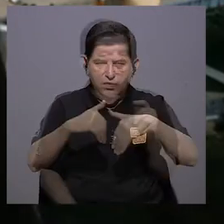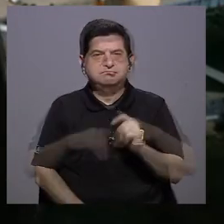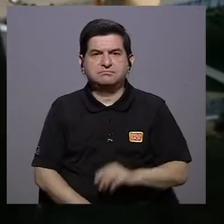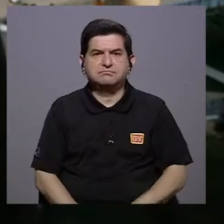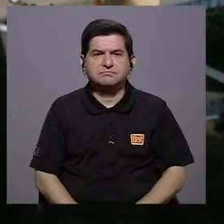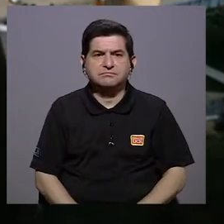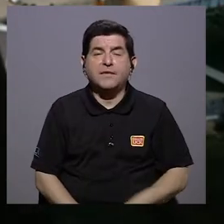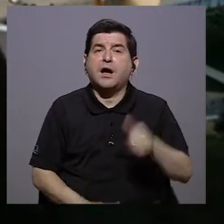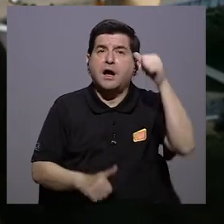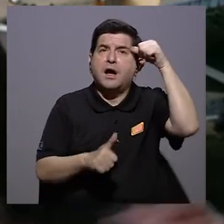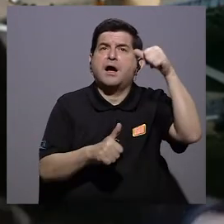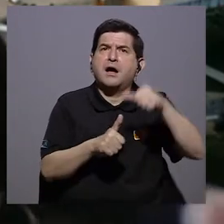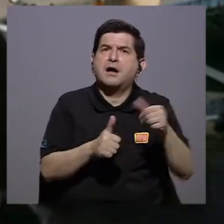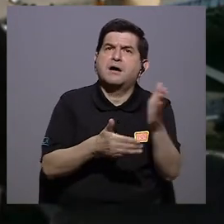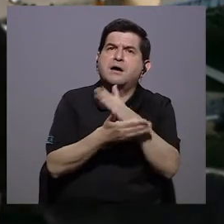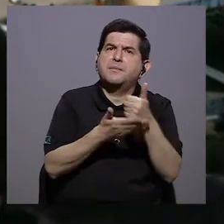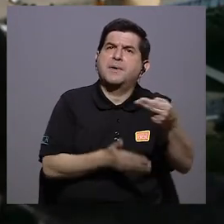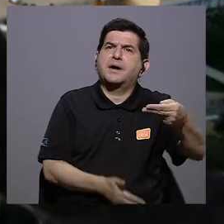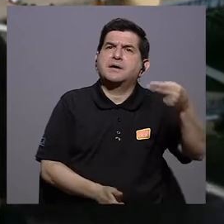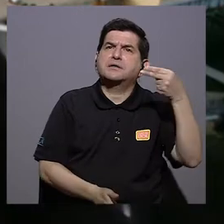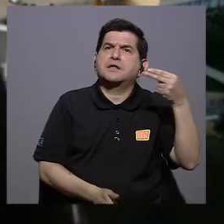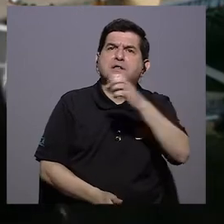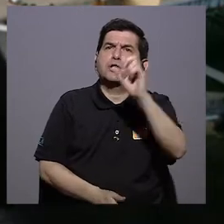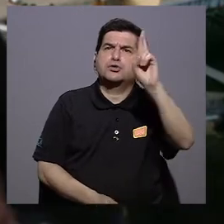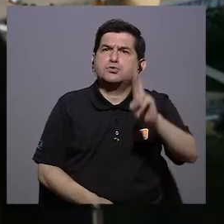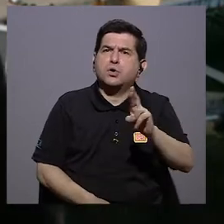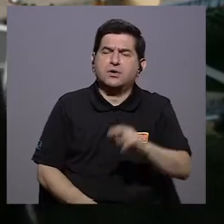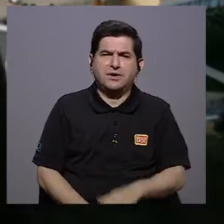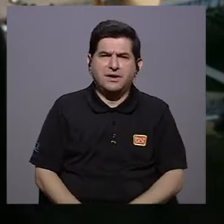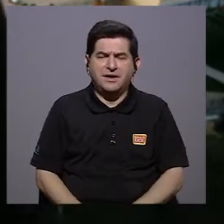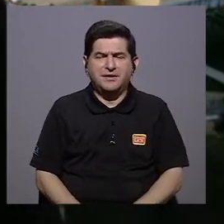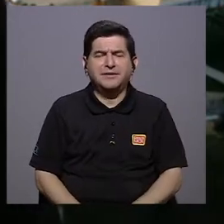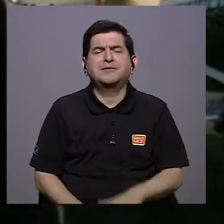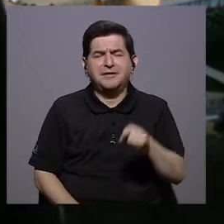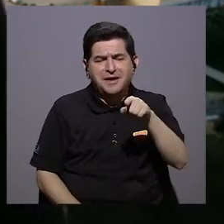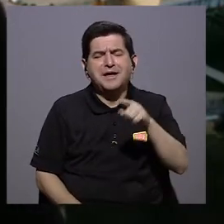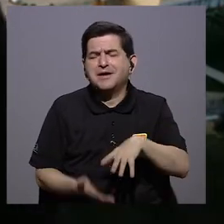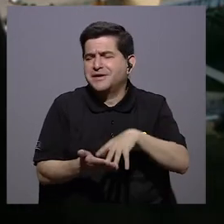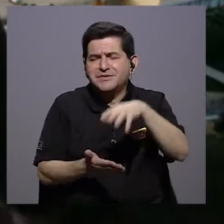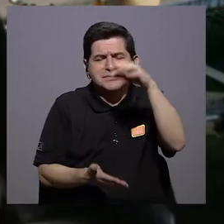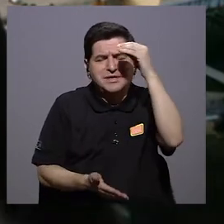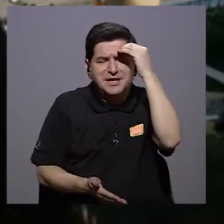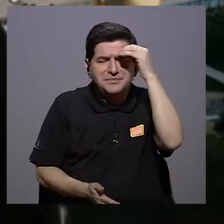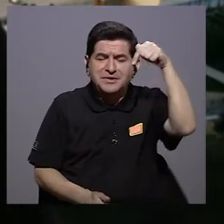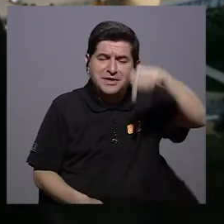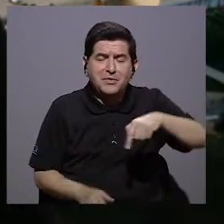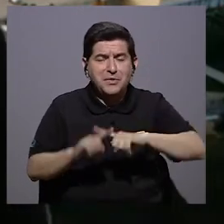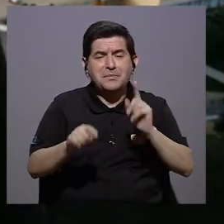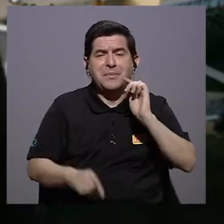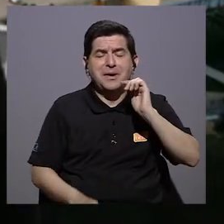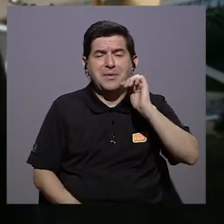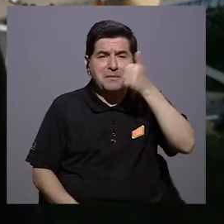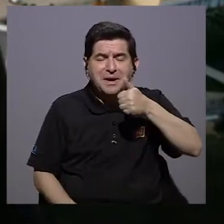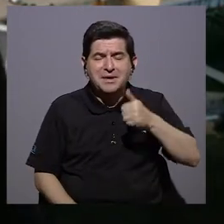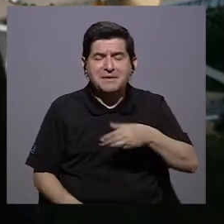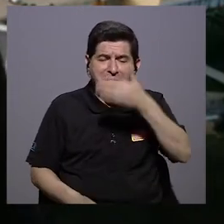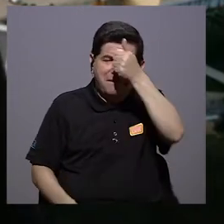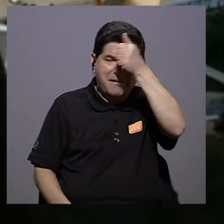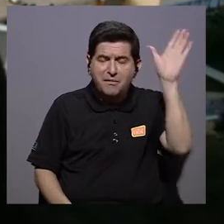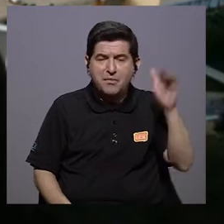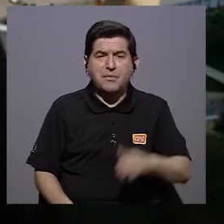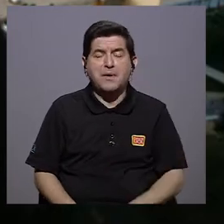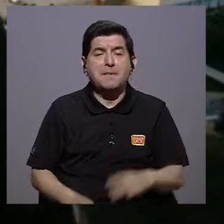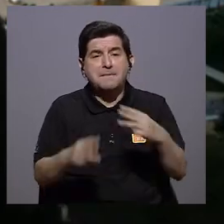No debe haberlo. El que recuerden a una parte de la historia de Costa Rica, no nos engañemos, la van a aprender hoy y la van a olvidar mañana. El que aprendan unas